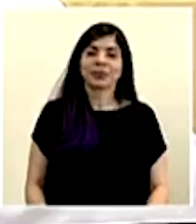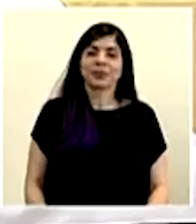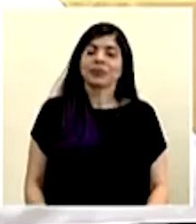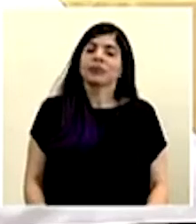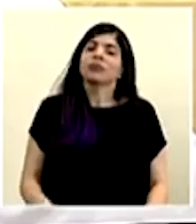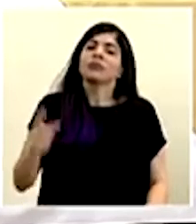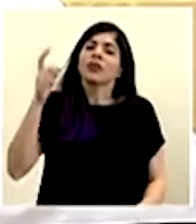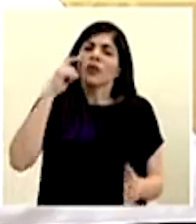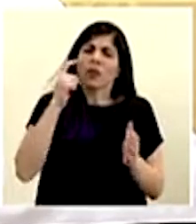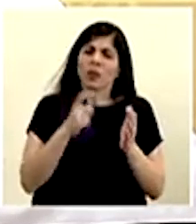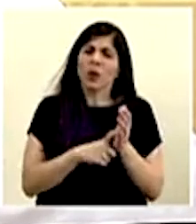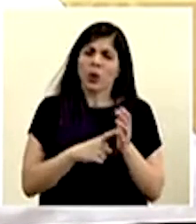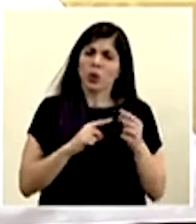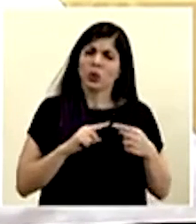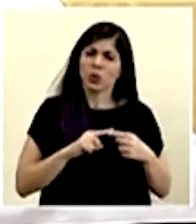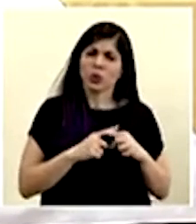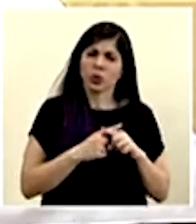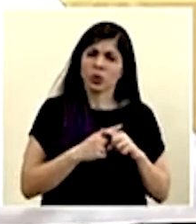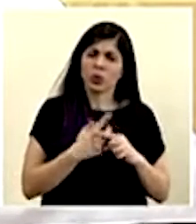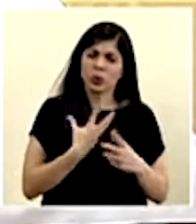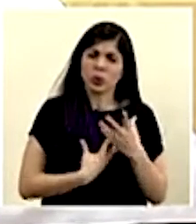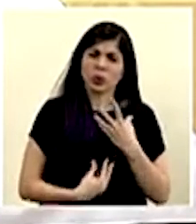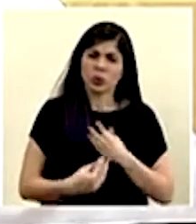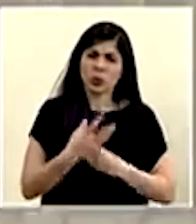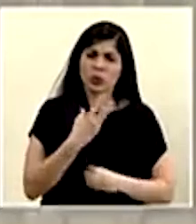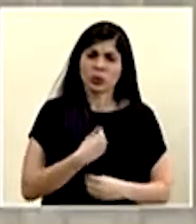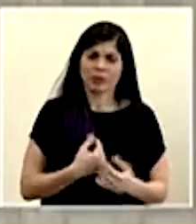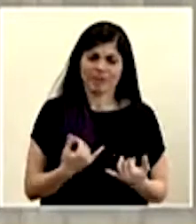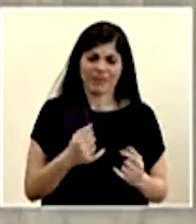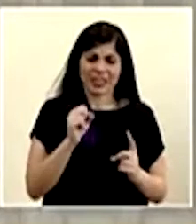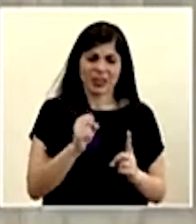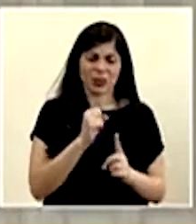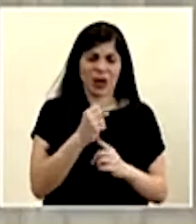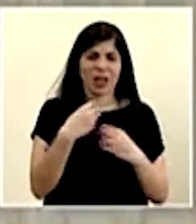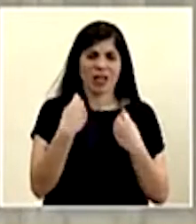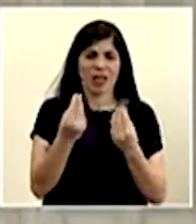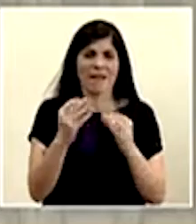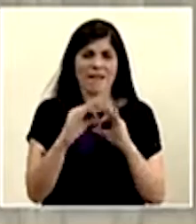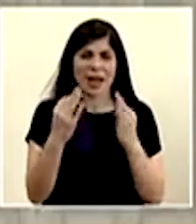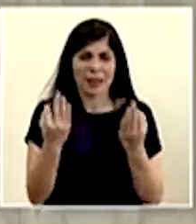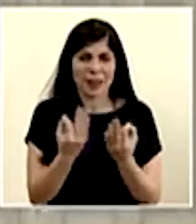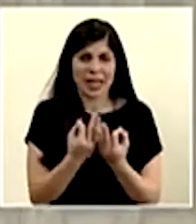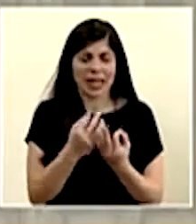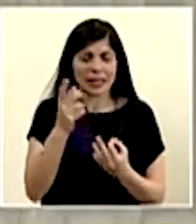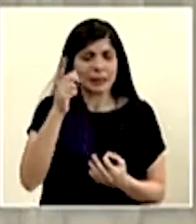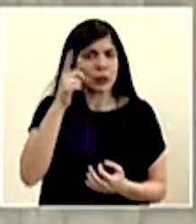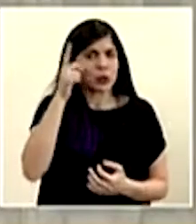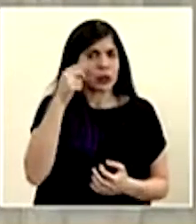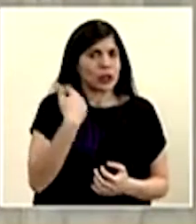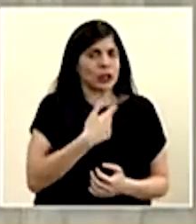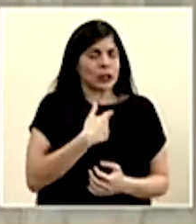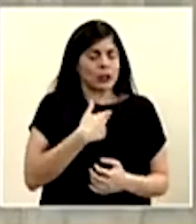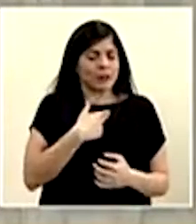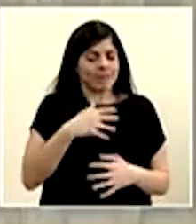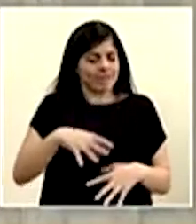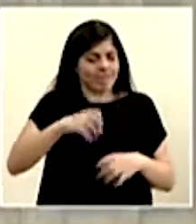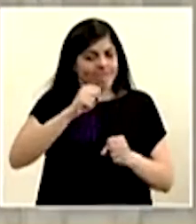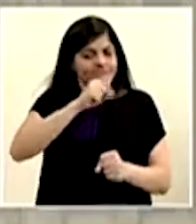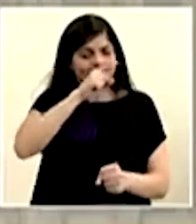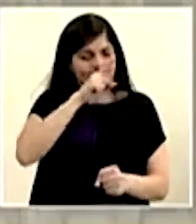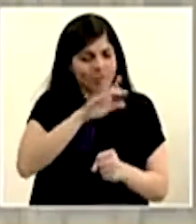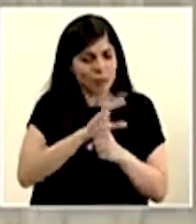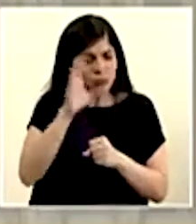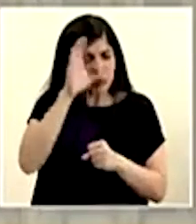Reconocemos el dolor y la angustia que provoca esta situación en las familias y por supuesto nos hemos comprometido con generar una